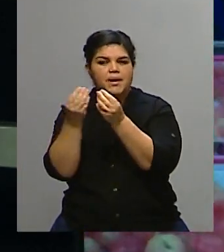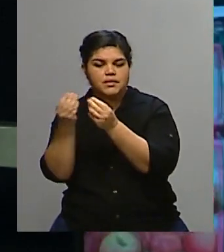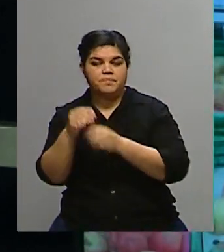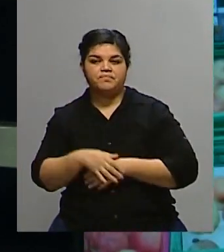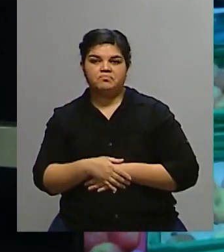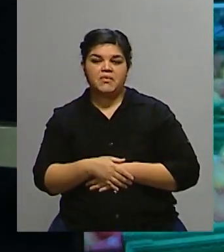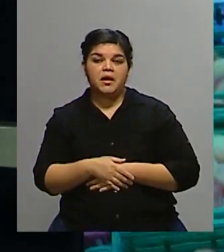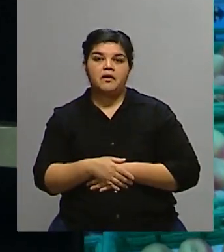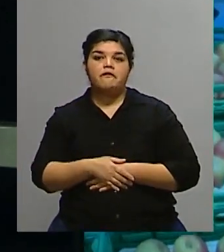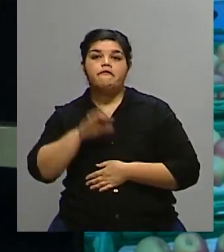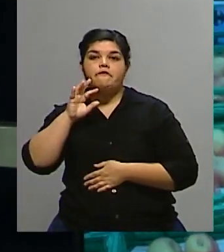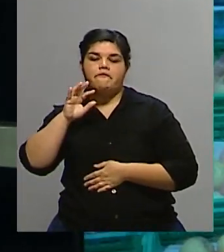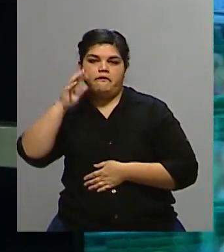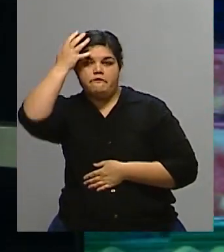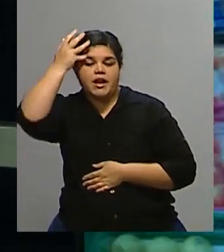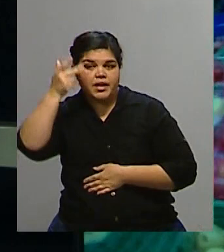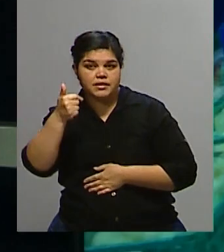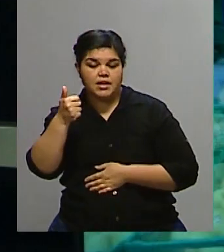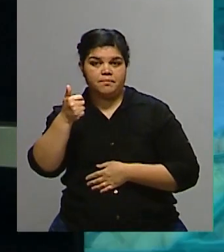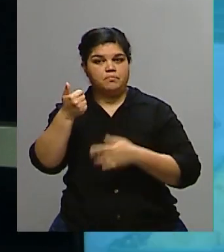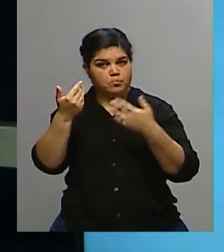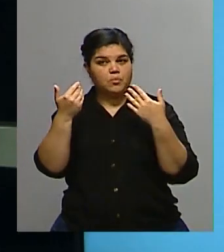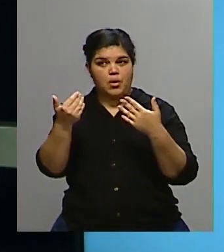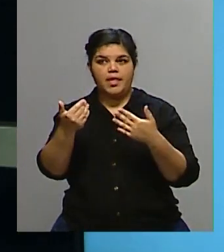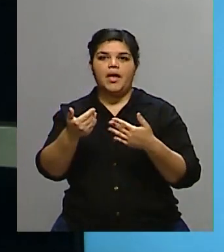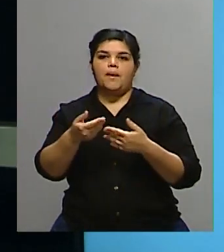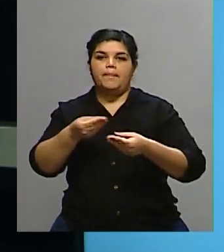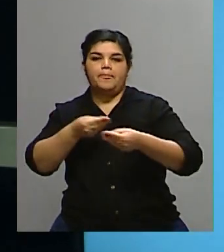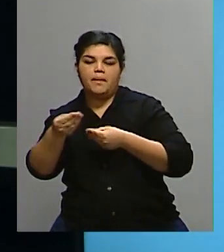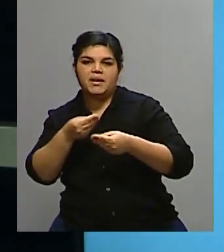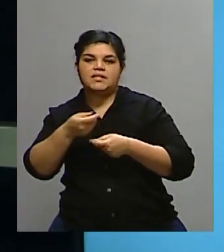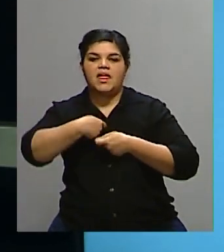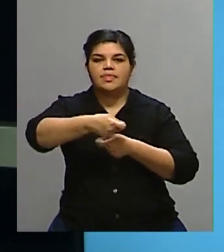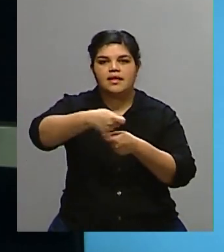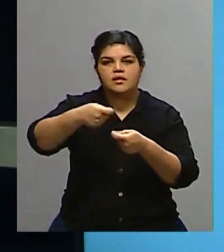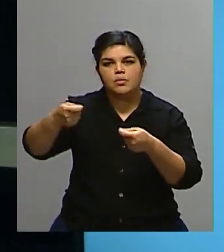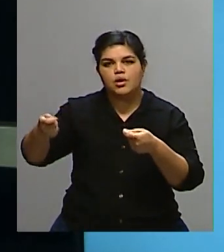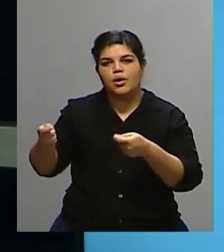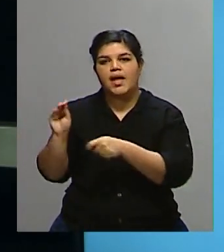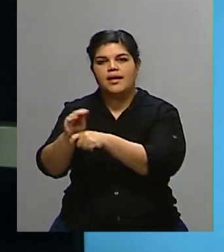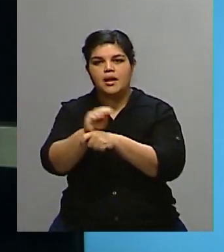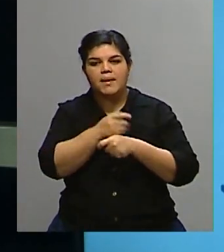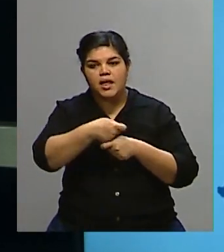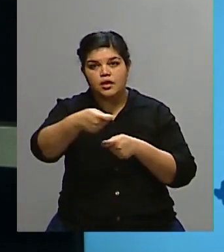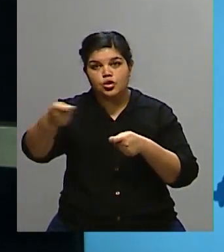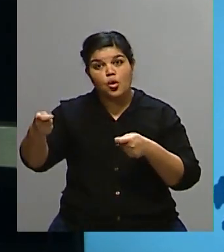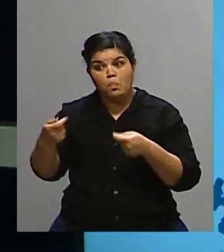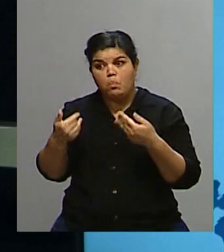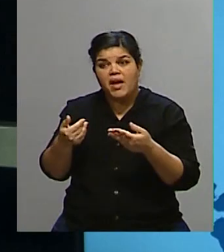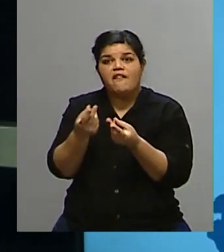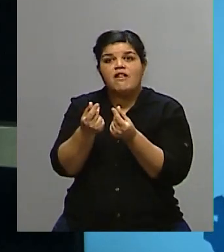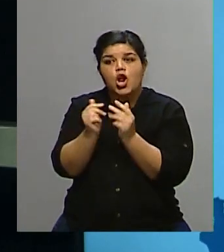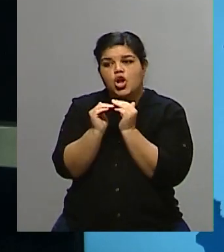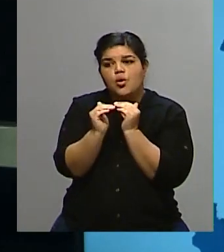francés de que las empresas, las distribuidoras de alimentos, si quieren establecer una canasta de algunos productos, lo pueden hacer.